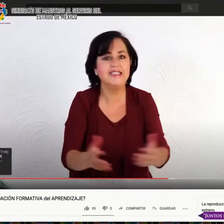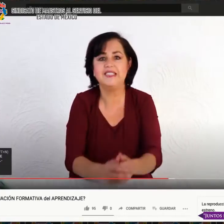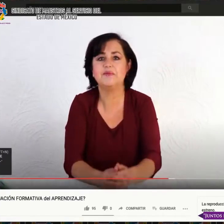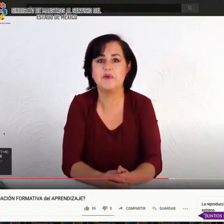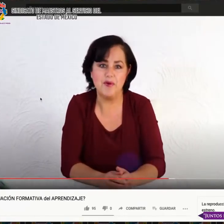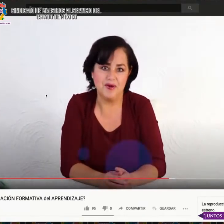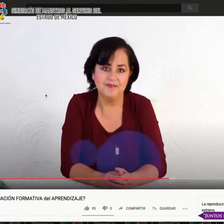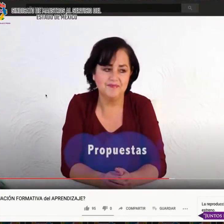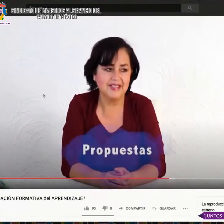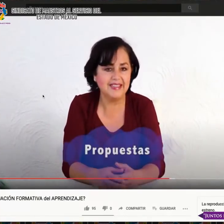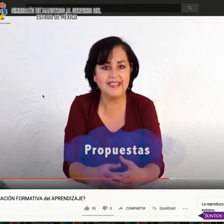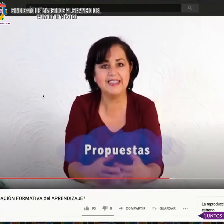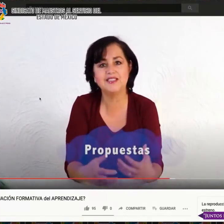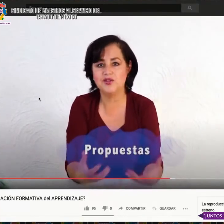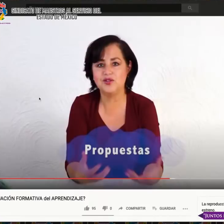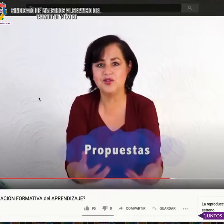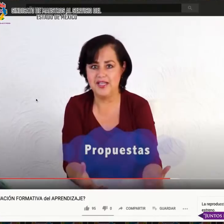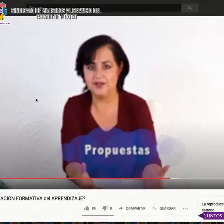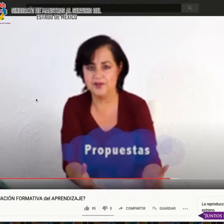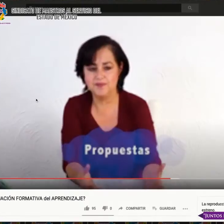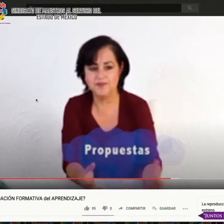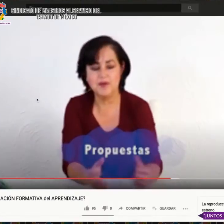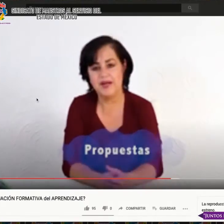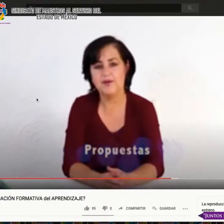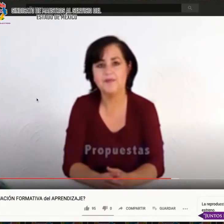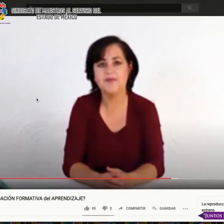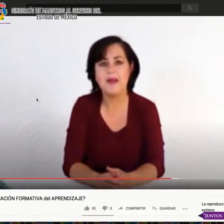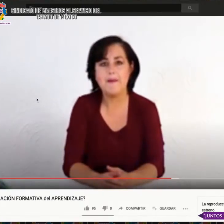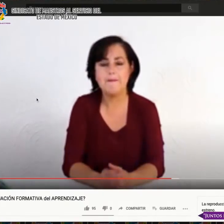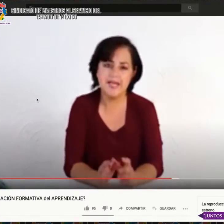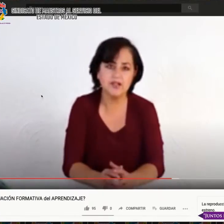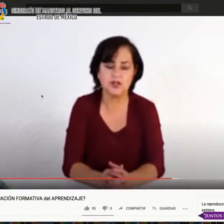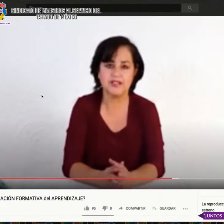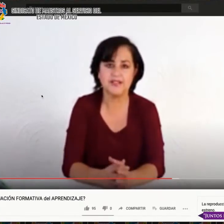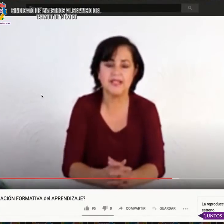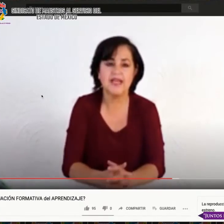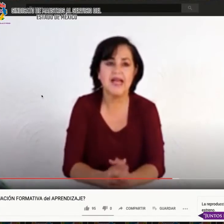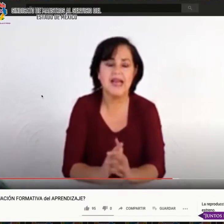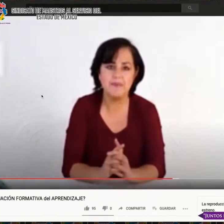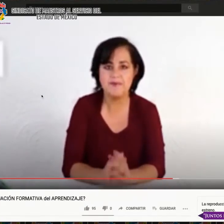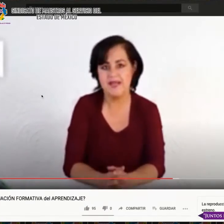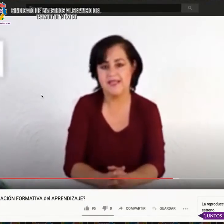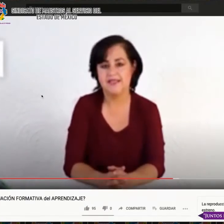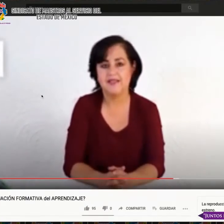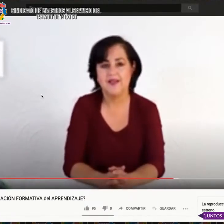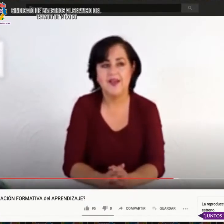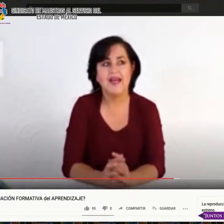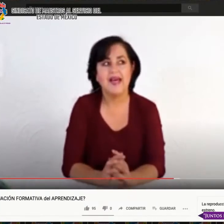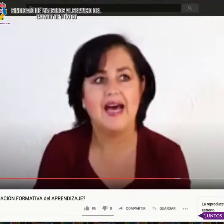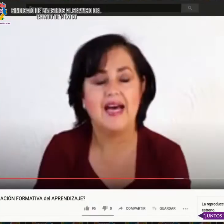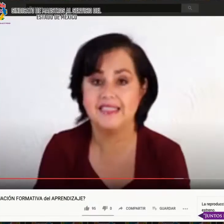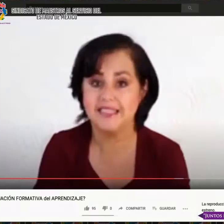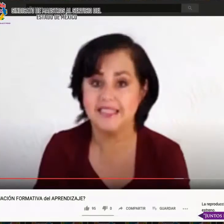Entonces, ¿qué te propongo? ¿Qué te estoy sugiriendo? Bueno, varias cosas. La primera,